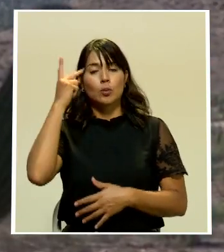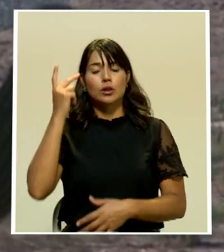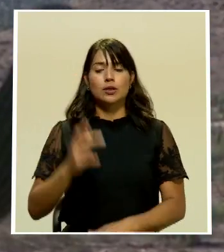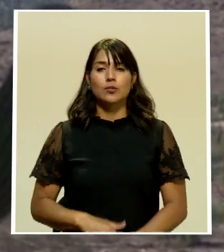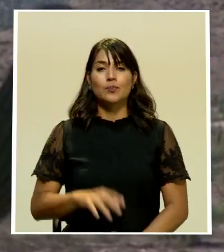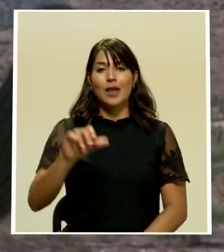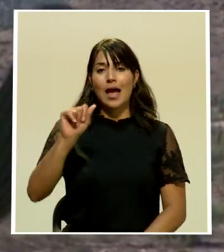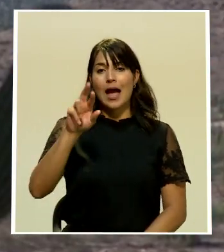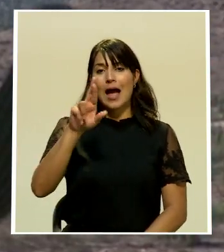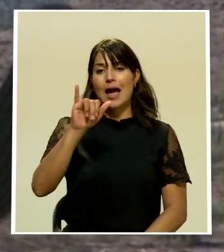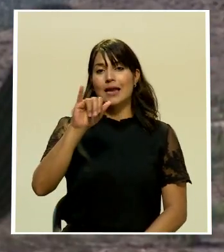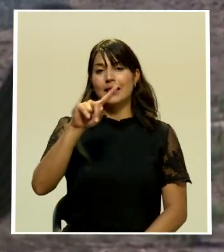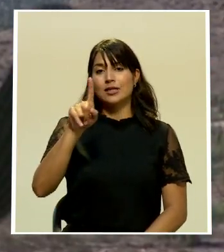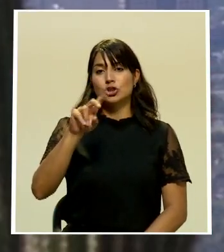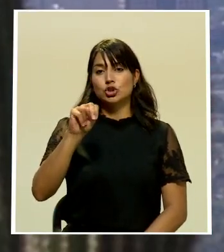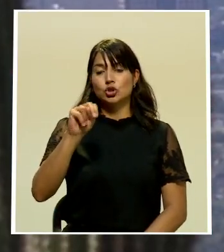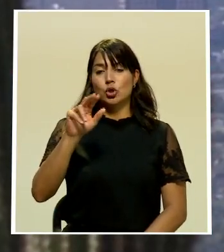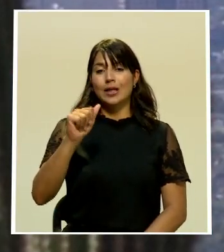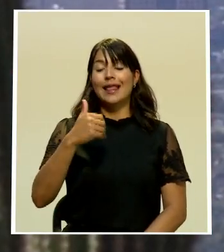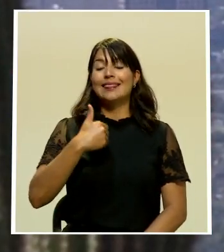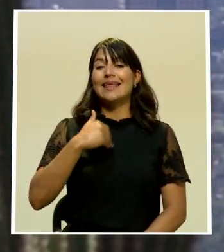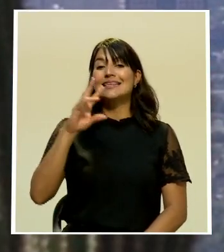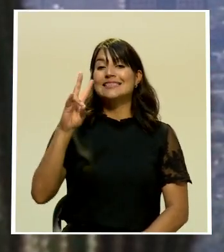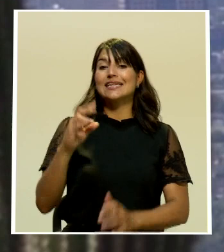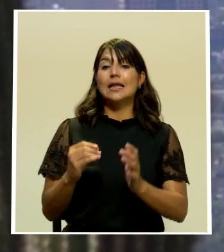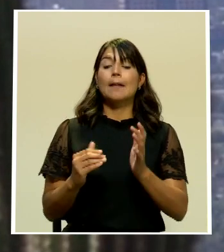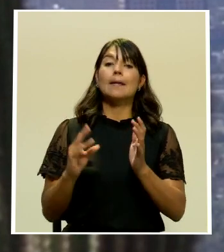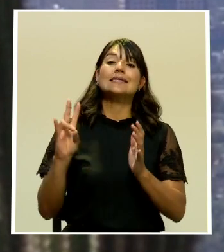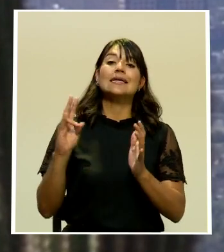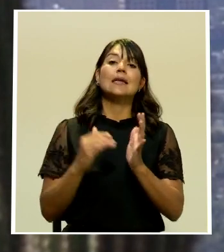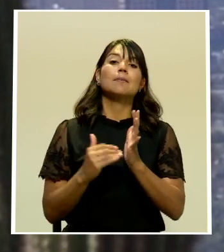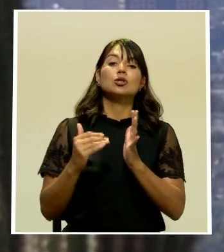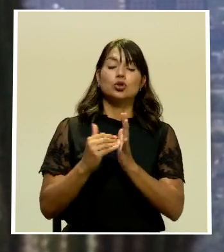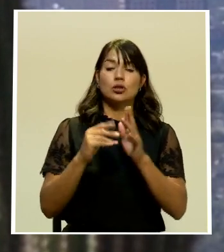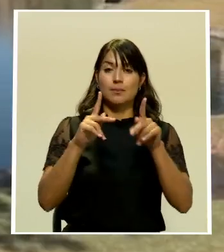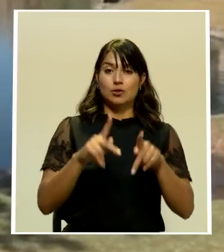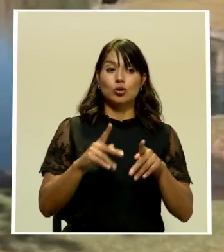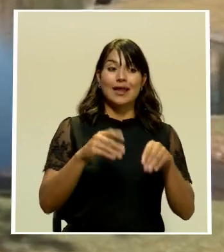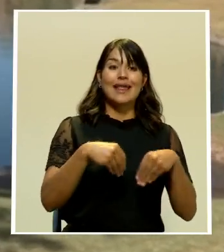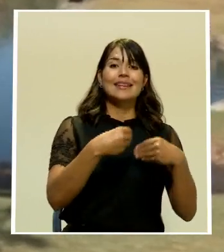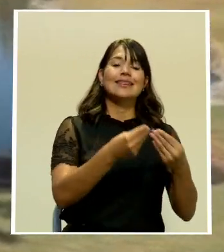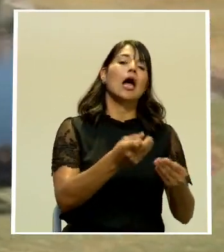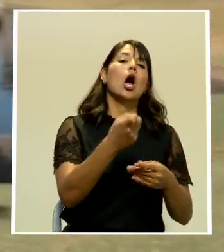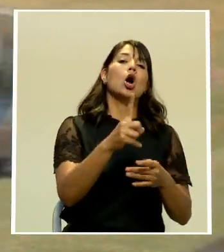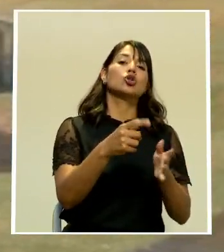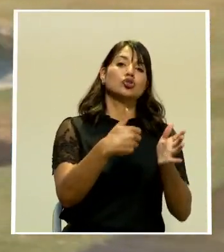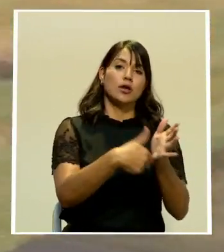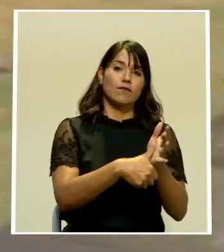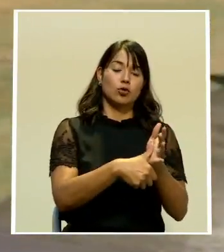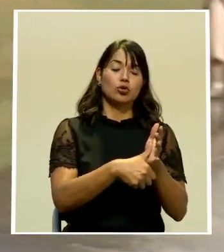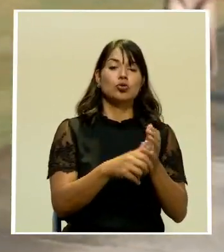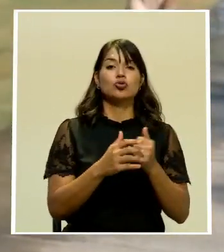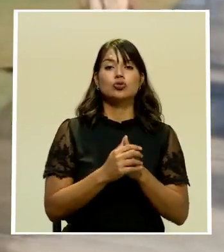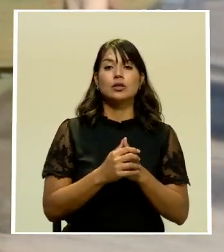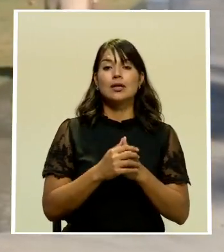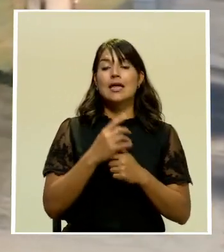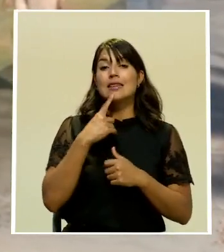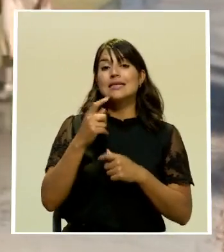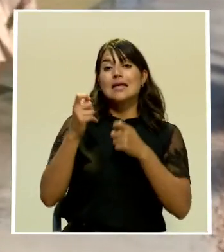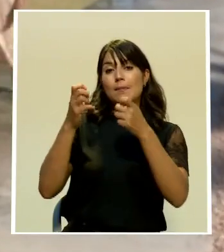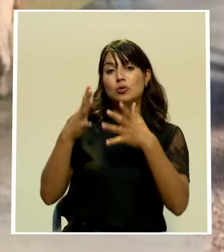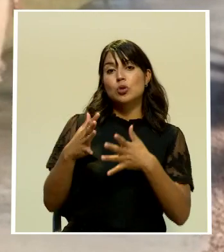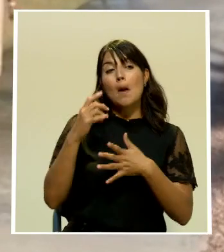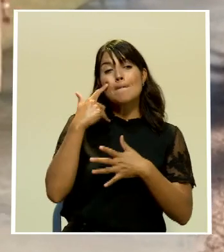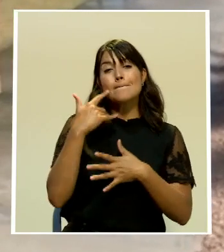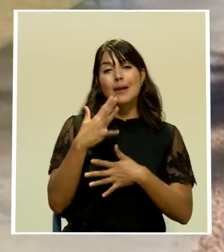Arizona de 7 millones de habitantes entrega 11 votos en el colegio electoral la profesora Gina Udal estima que Trump es quien tiene